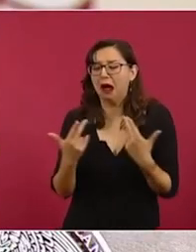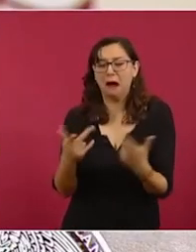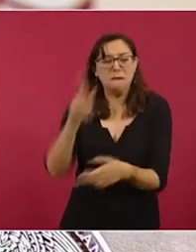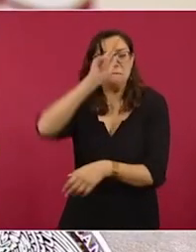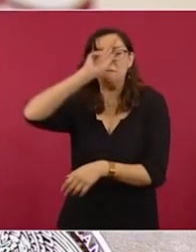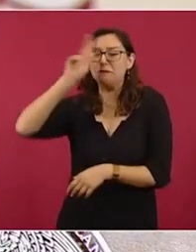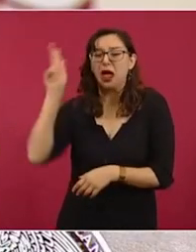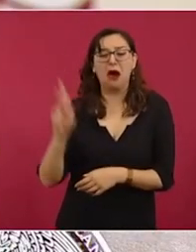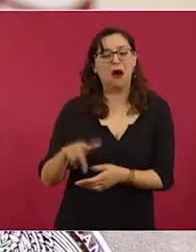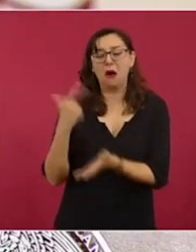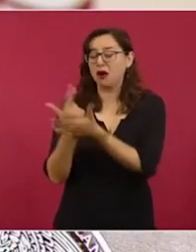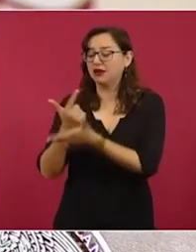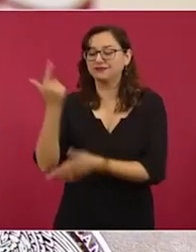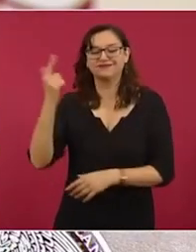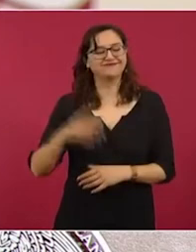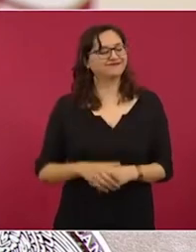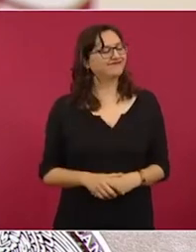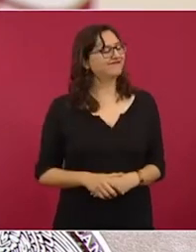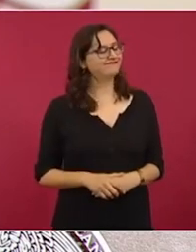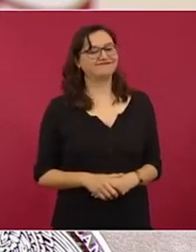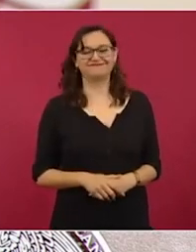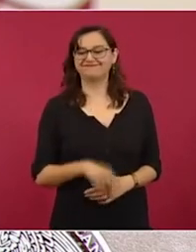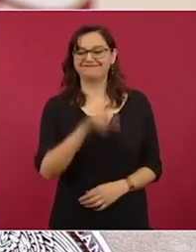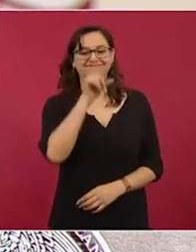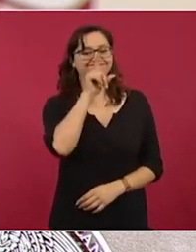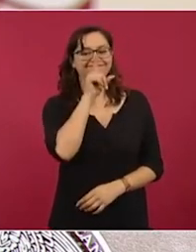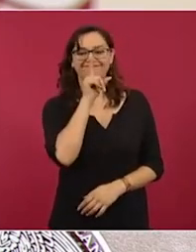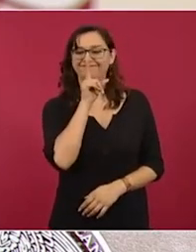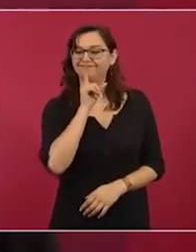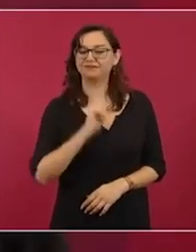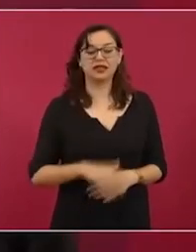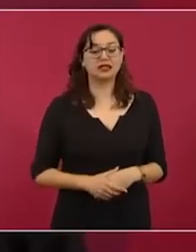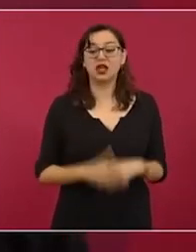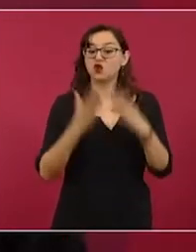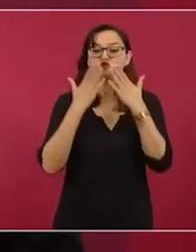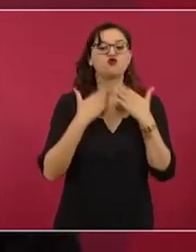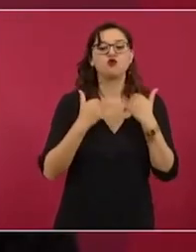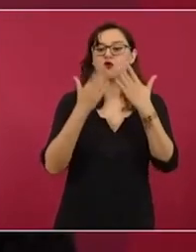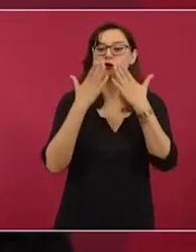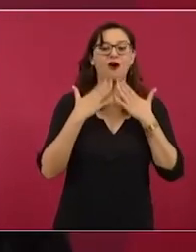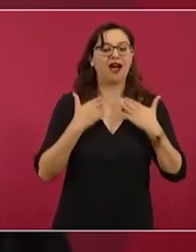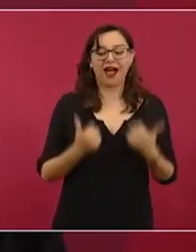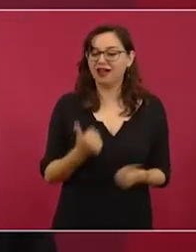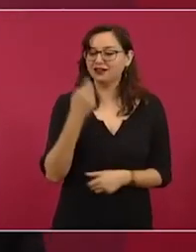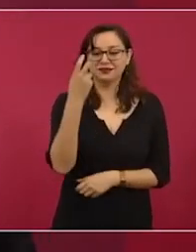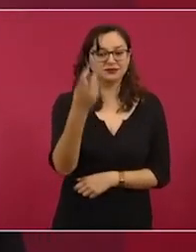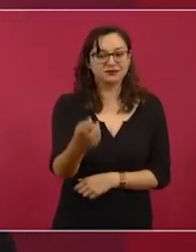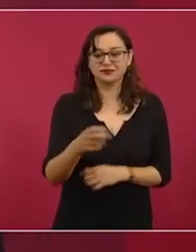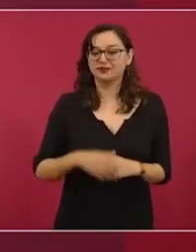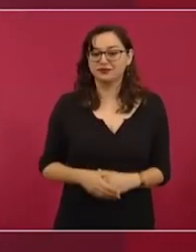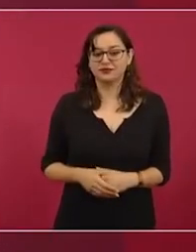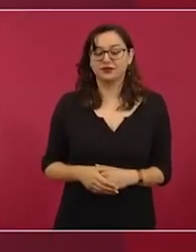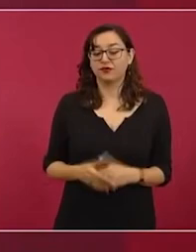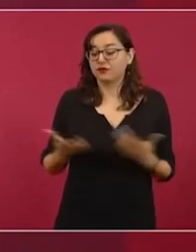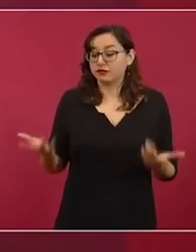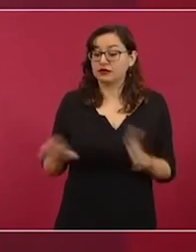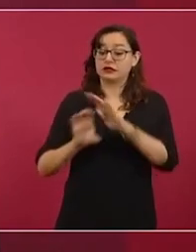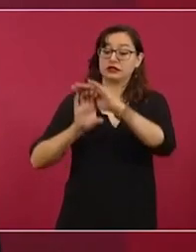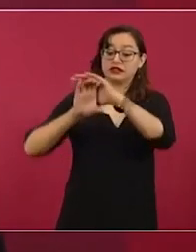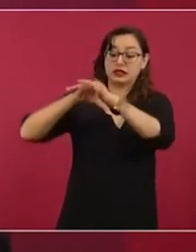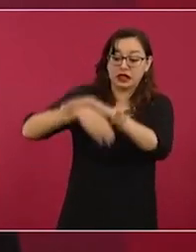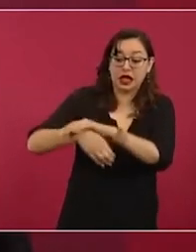trazo del tren ha cuidado no pasar por cenotes y es sobre Acahuales,